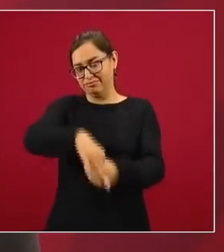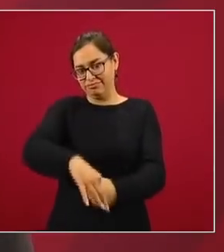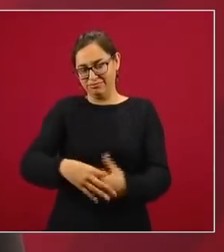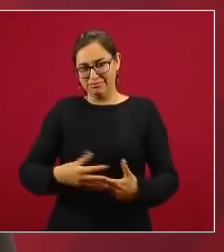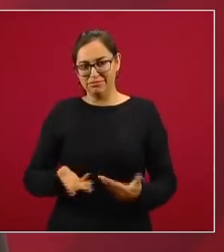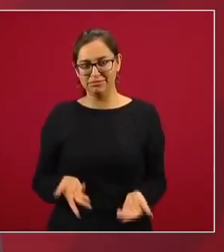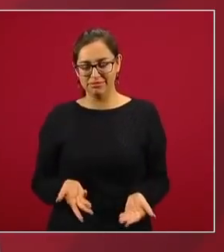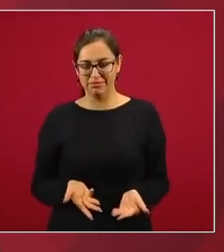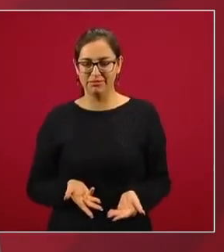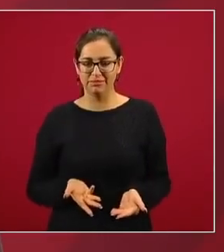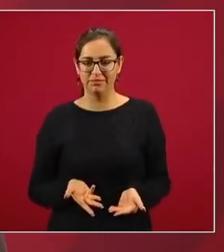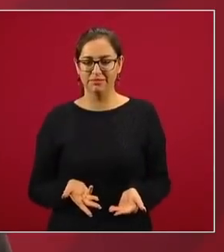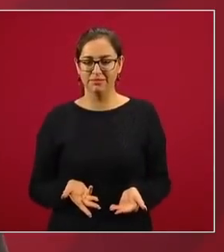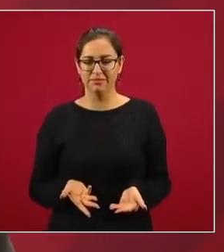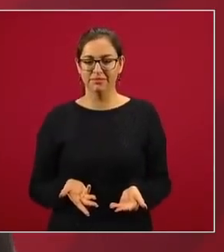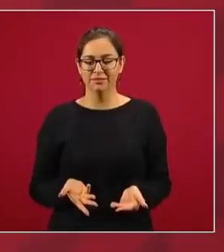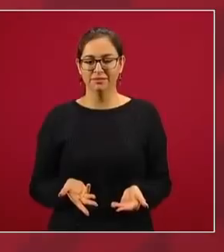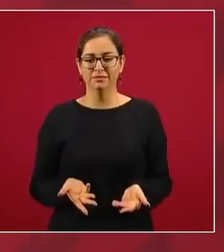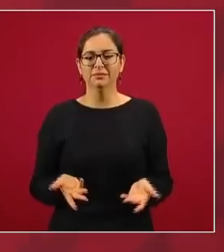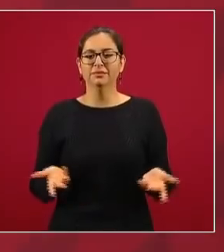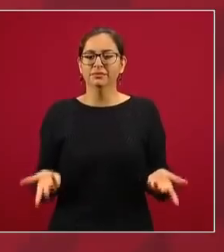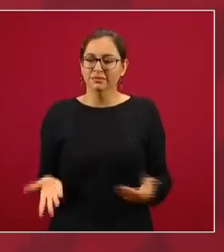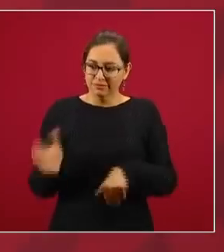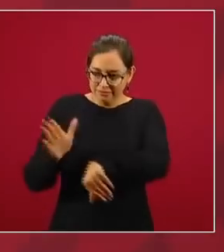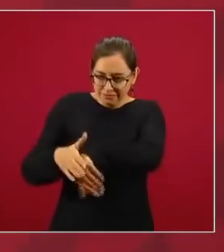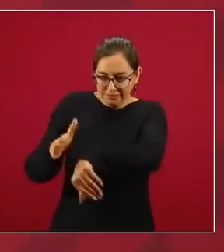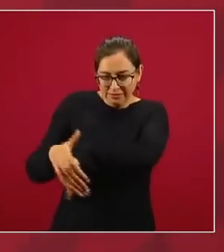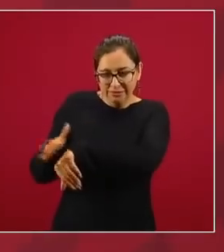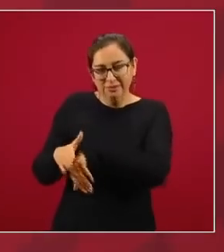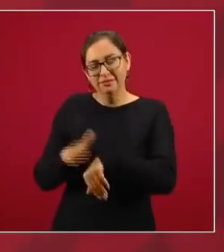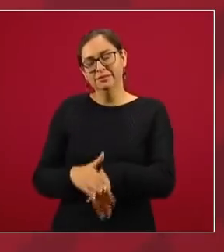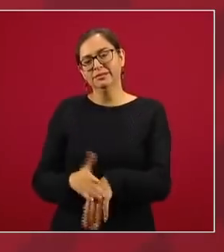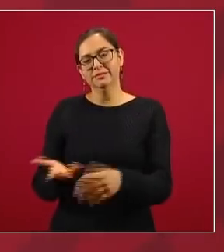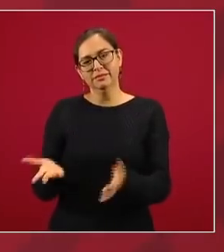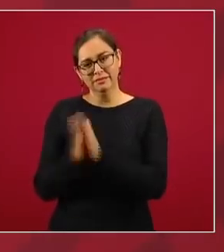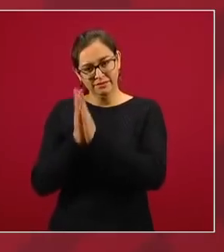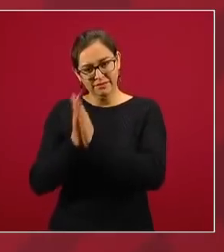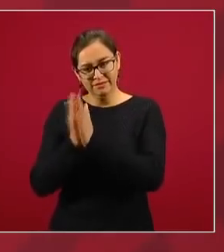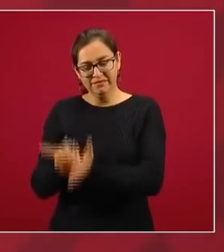Entonces, se les llama a que ayuden,